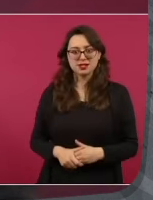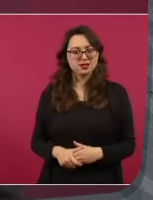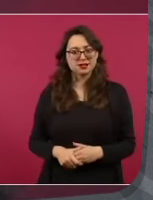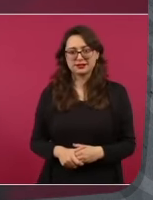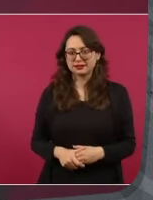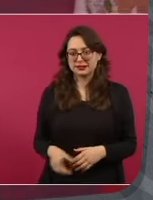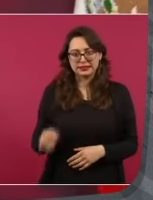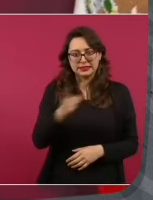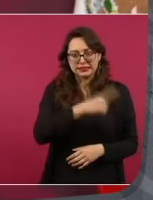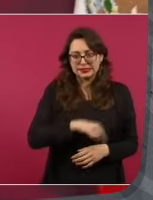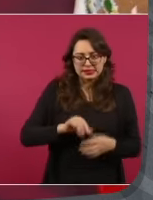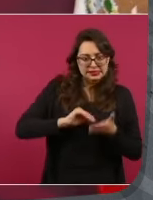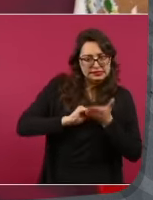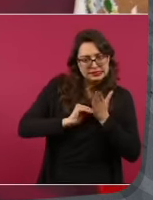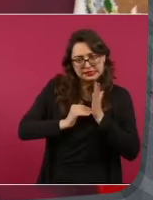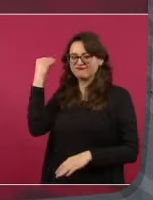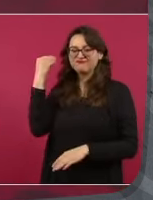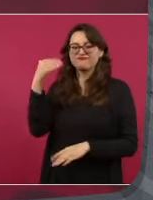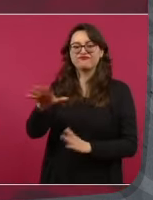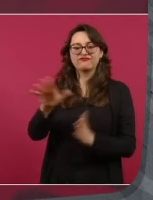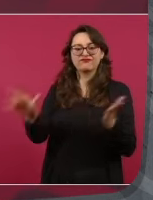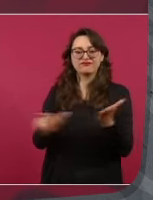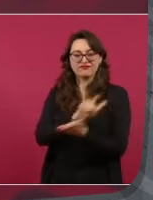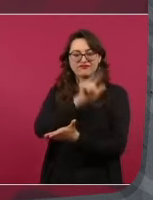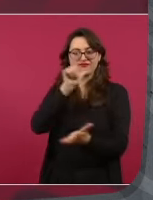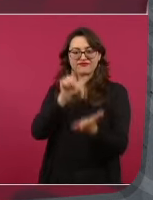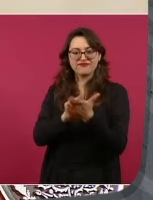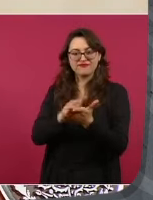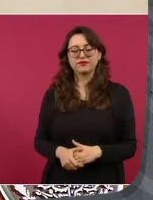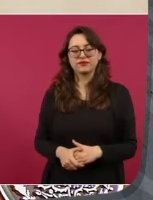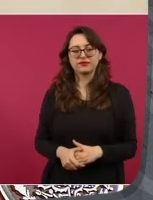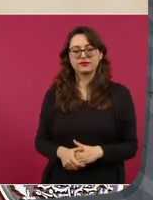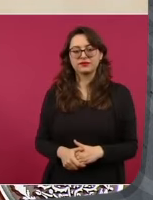fabricaron un delito. Esto